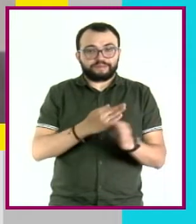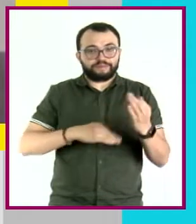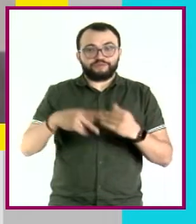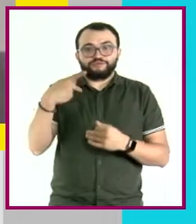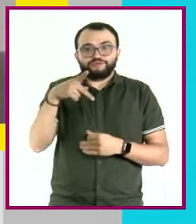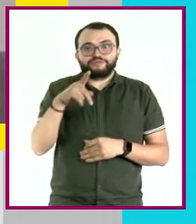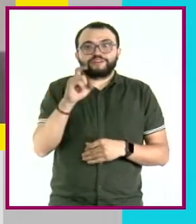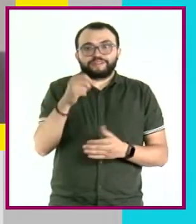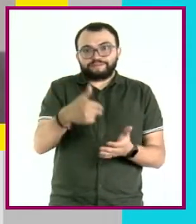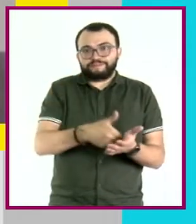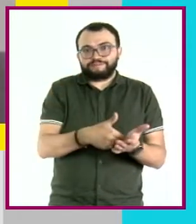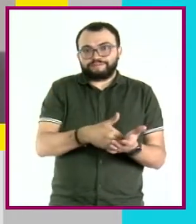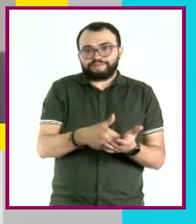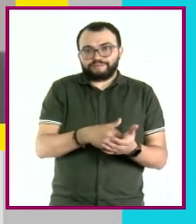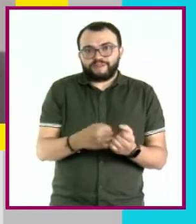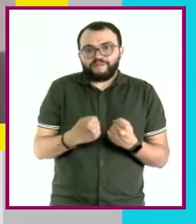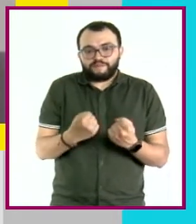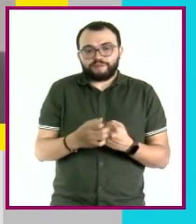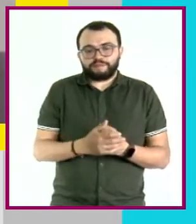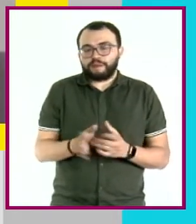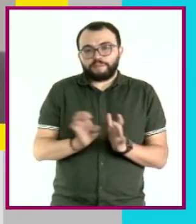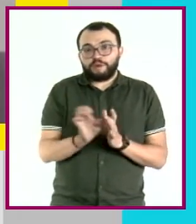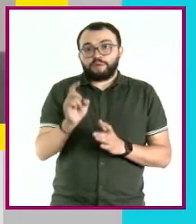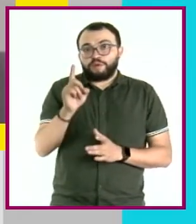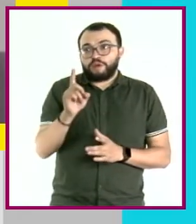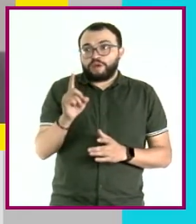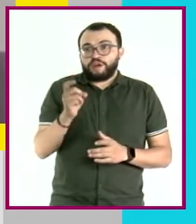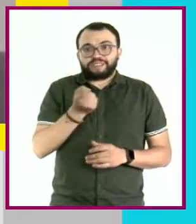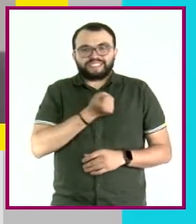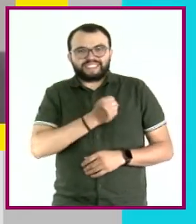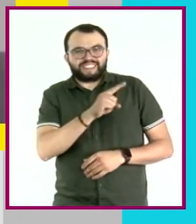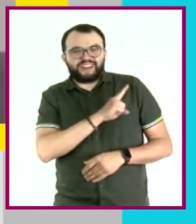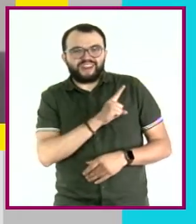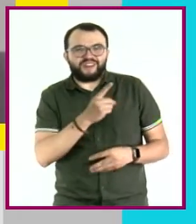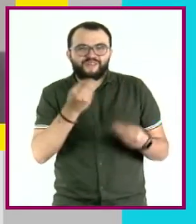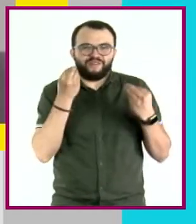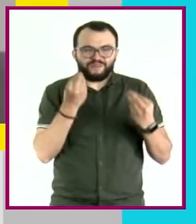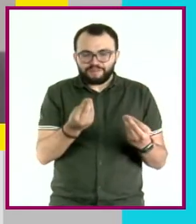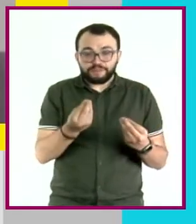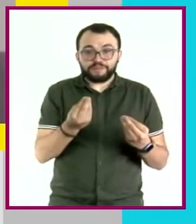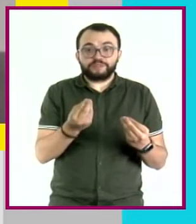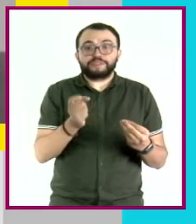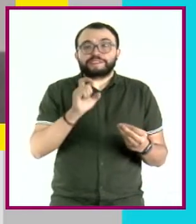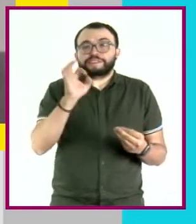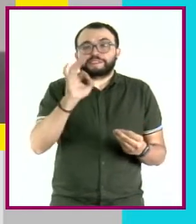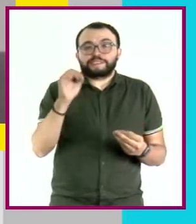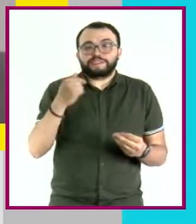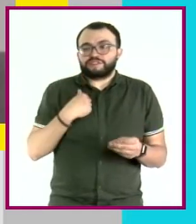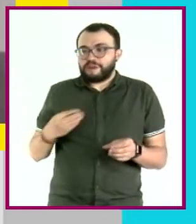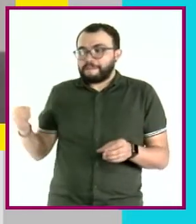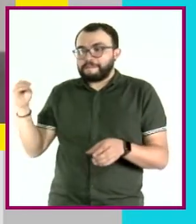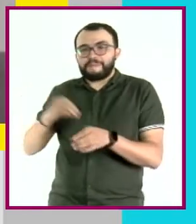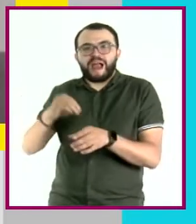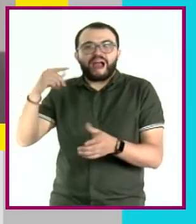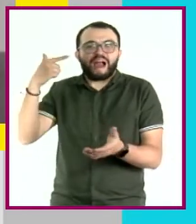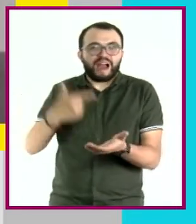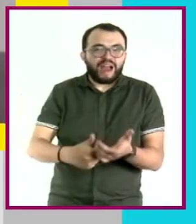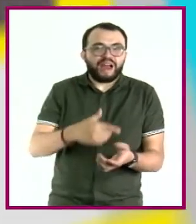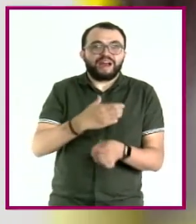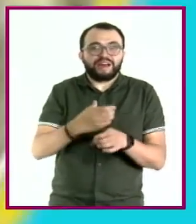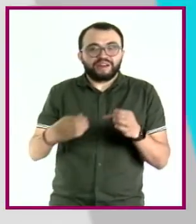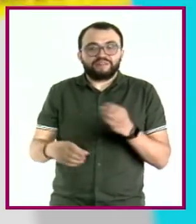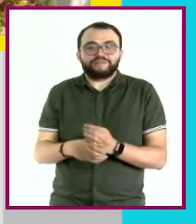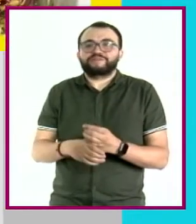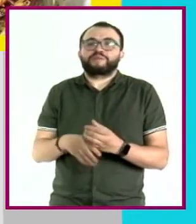contenido. Es decir, un alimento muy saludable puede volverse poco saludable si añadimos gran contenido de grasas, como en el caso de las